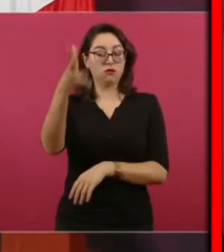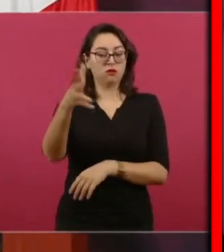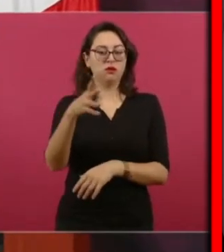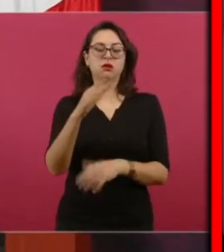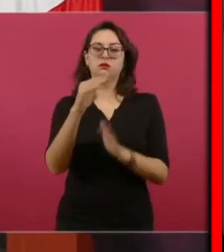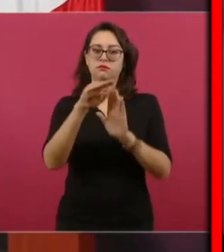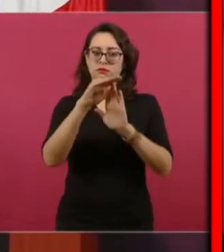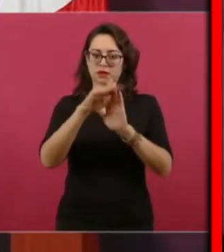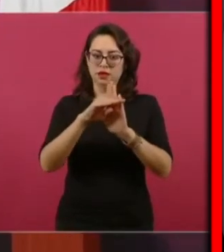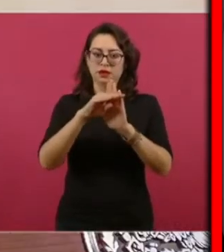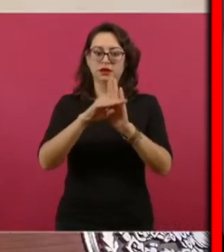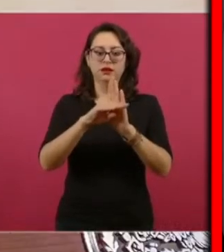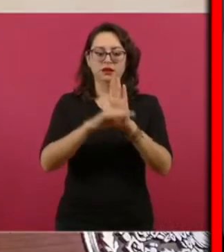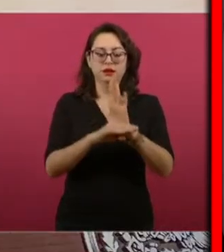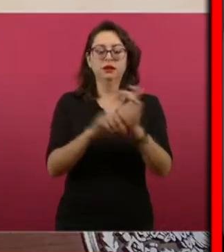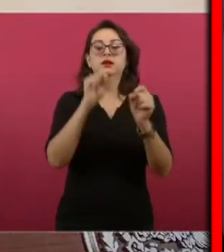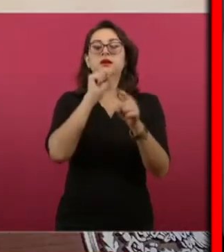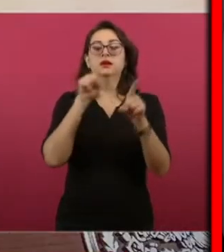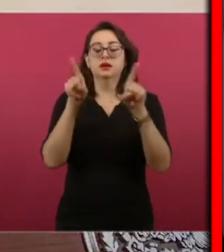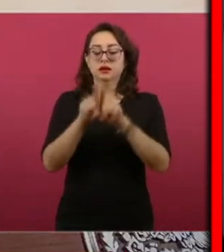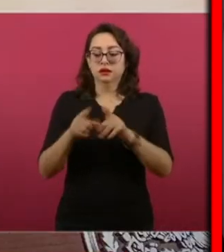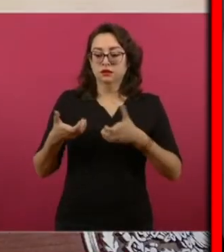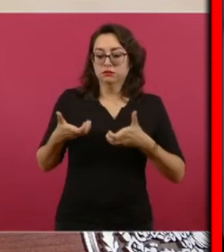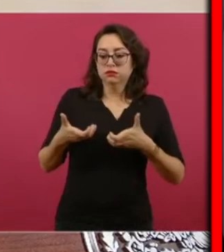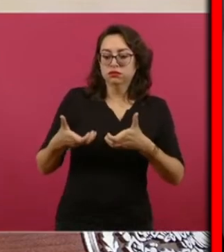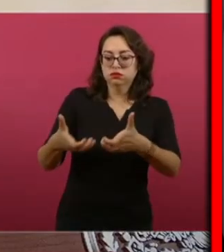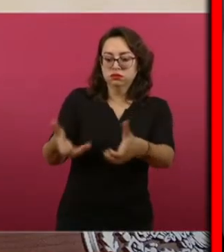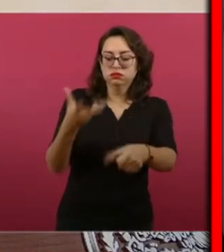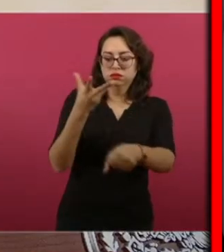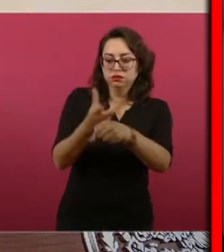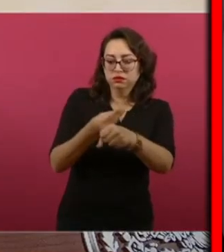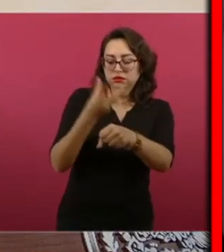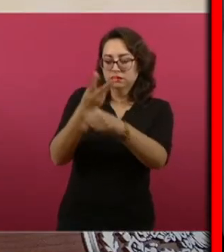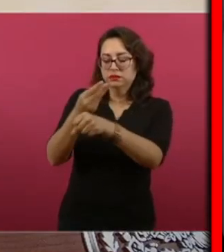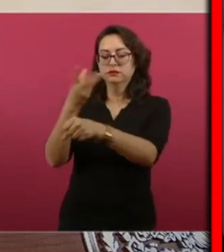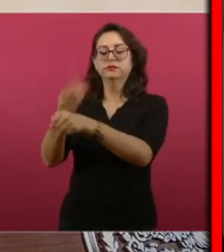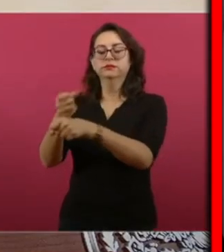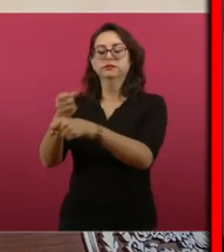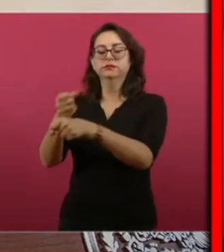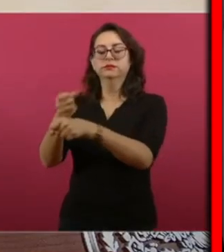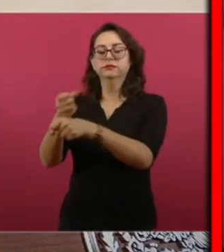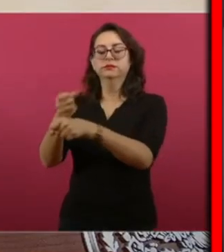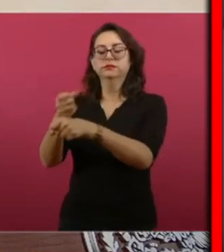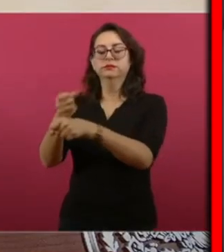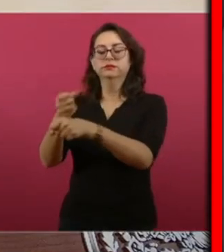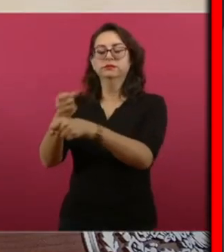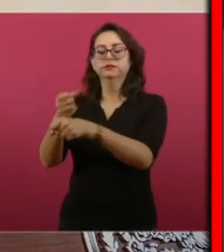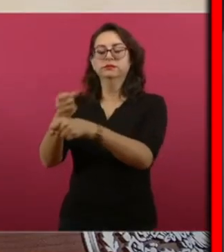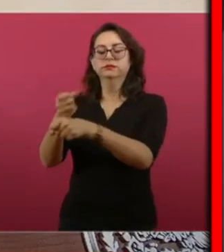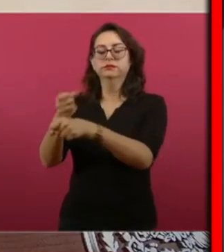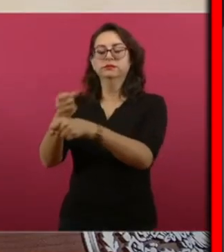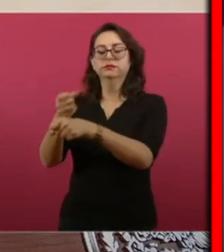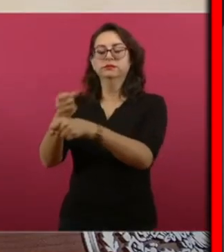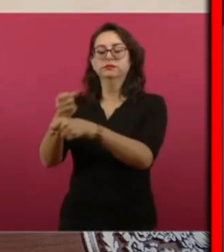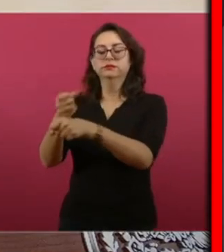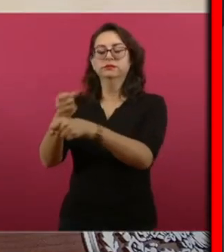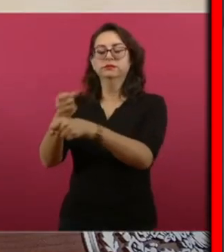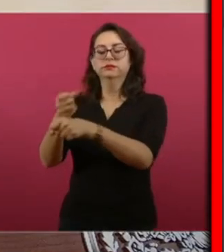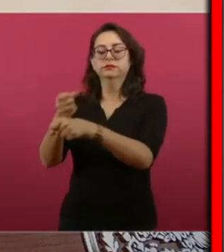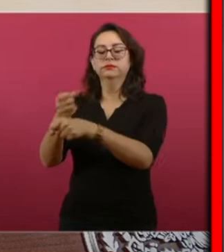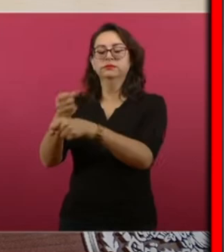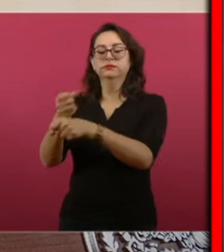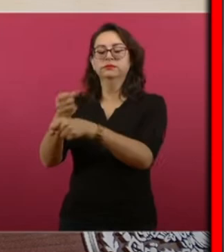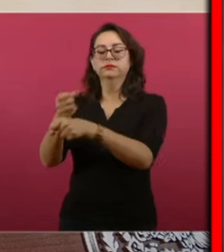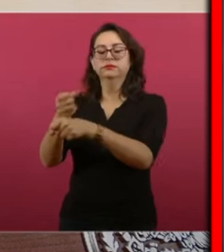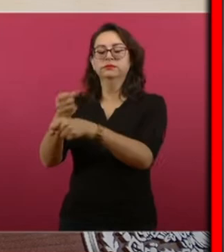mil millones de ahorro por año bueno amigos si les gustó toda